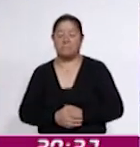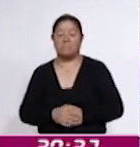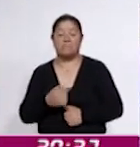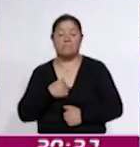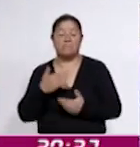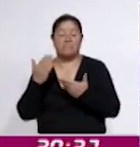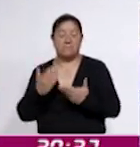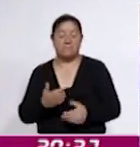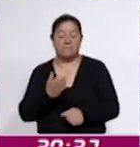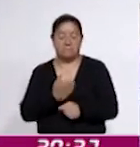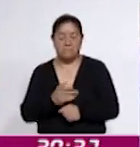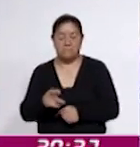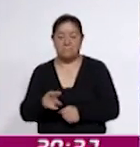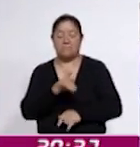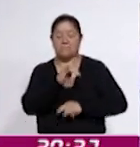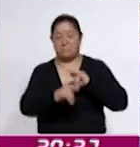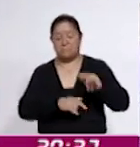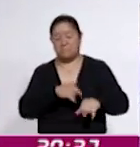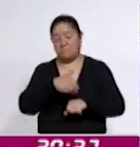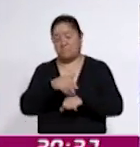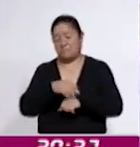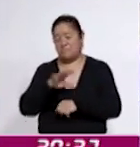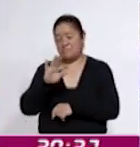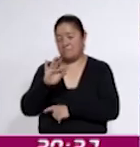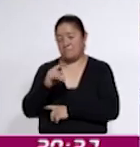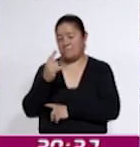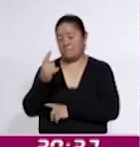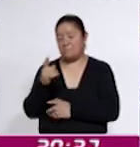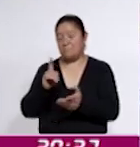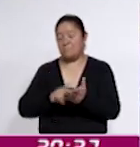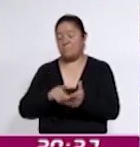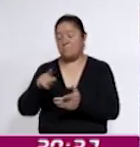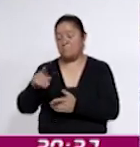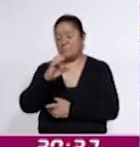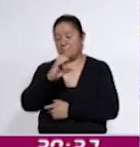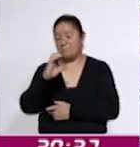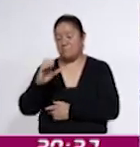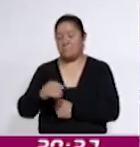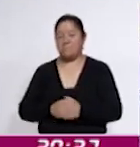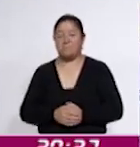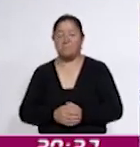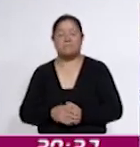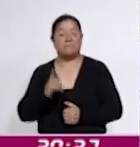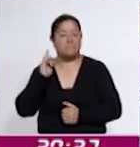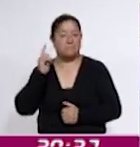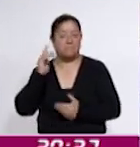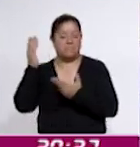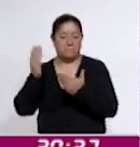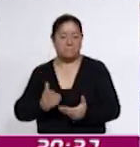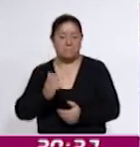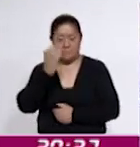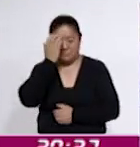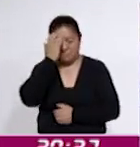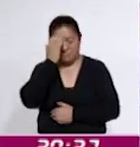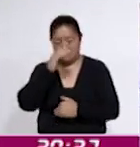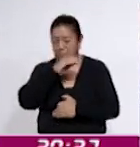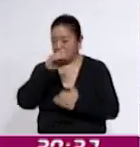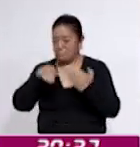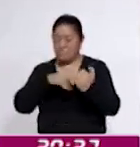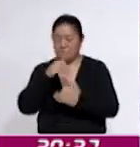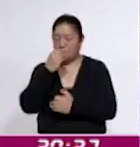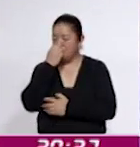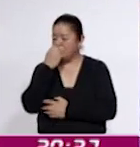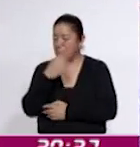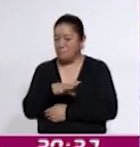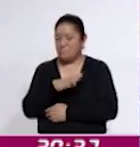feria, pueden visitarnos en el local 41, dentro del Centro de Convenciones, los esperamos para que vengan a conocer todas las cosas bonitas que hacen nuestras